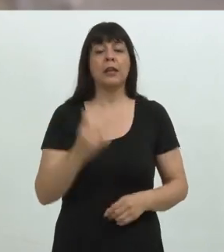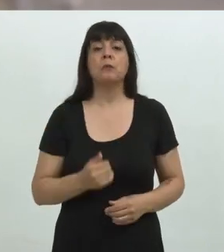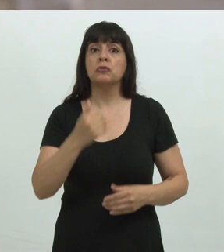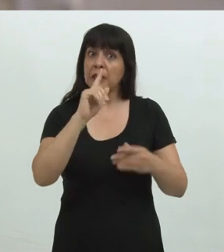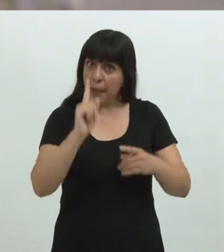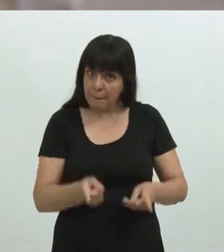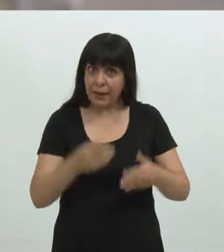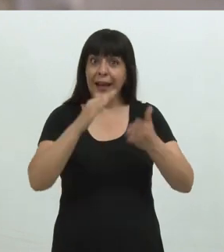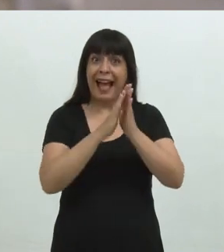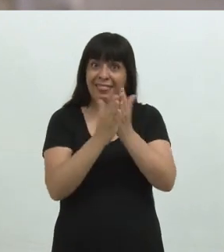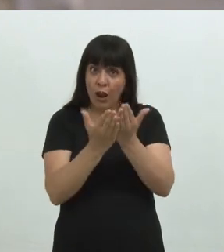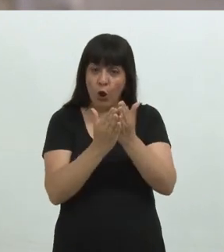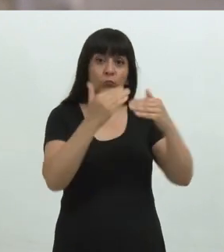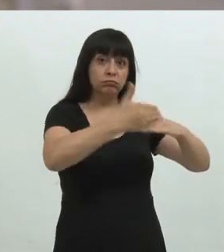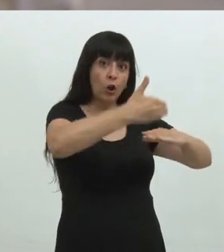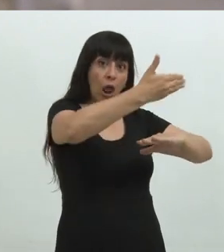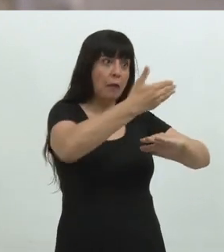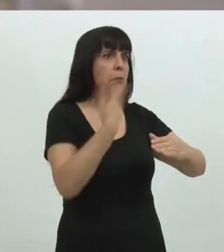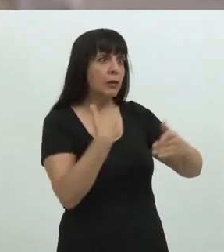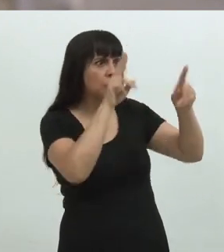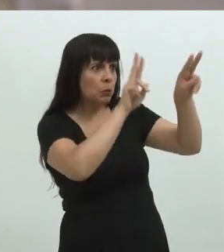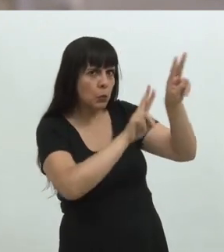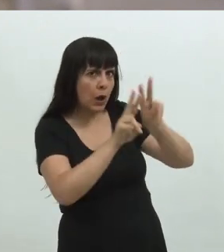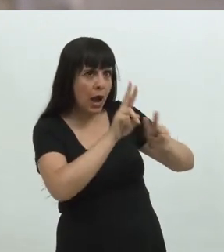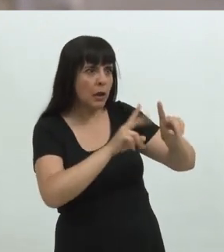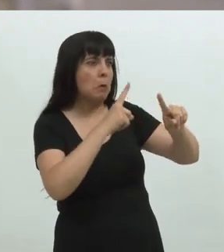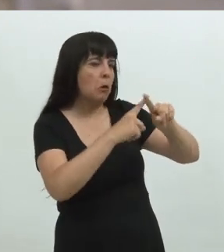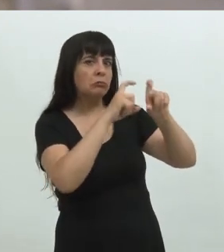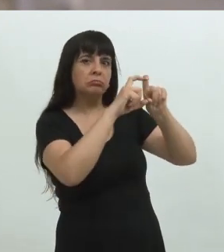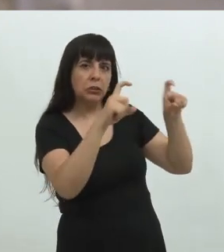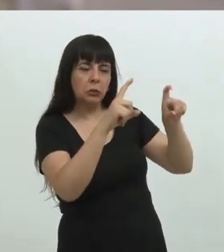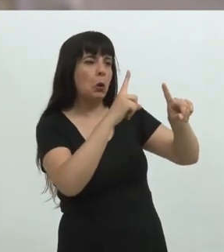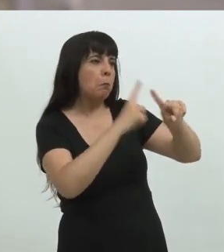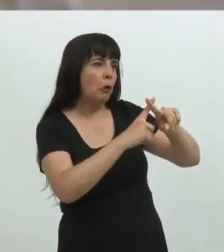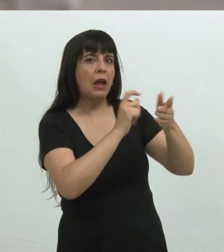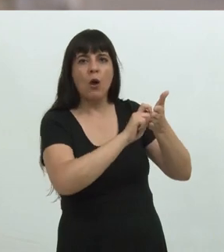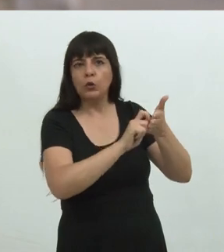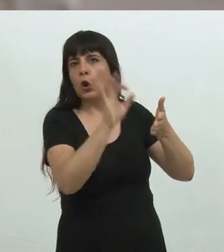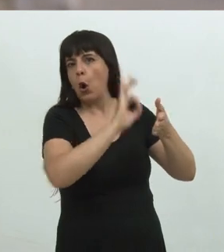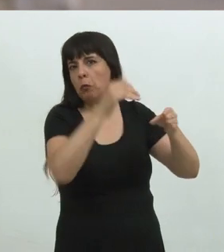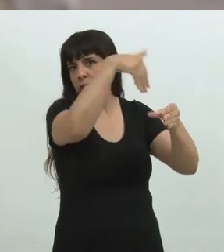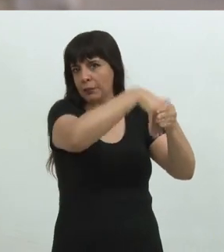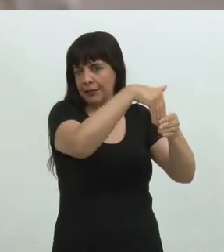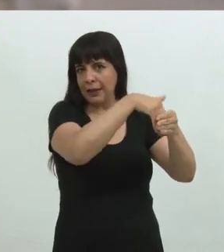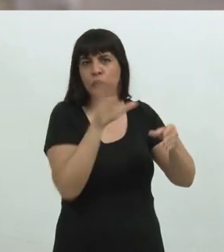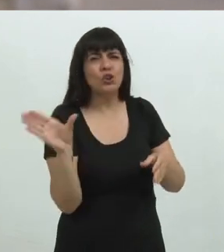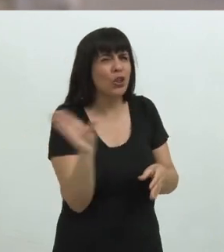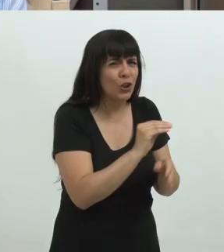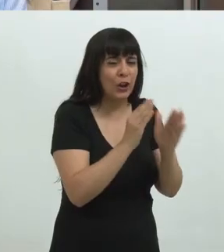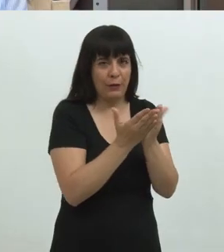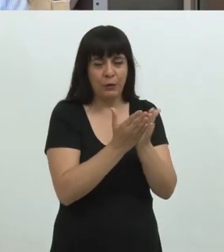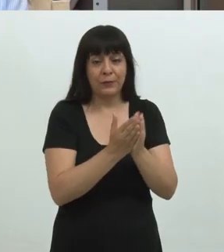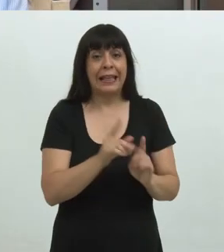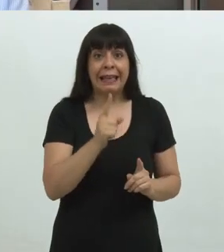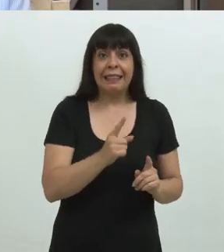documentos que disponemos. En el mismo podés realizar búsquedas por título, por autor o por materia de todos los libros. Y a